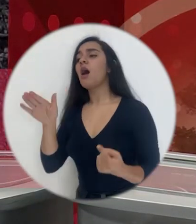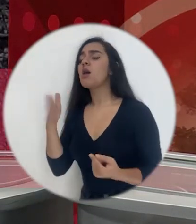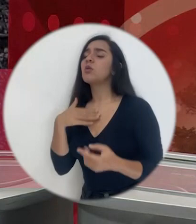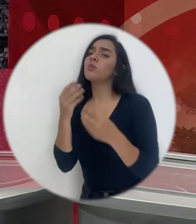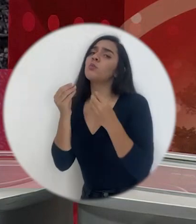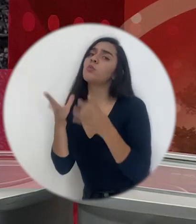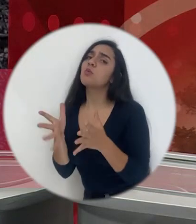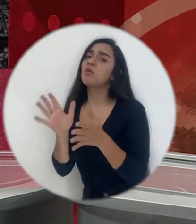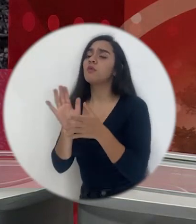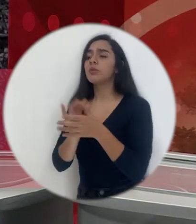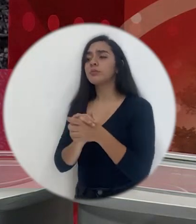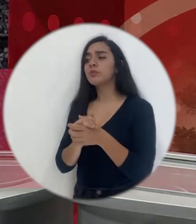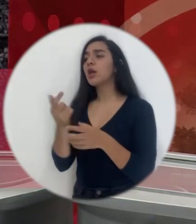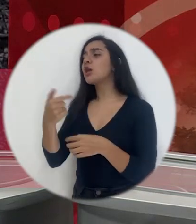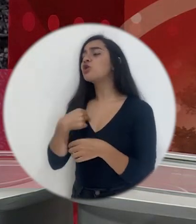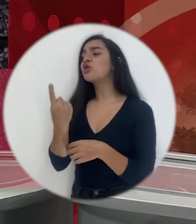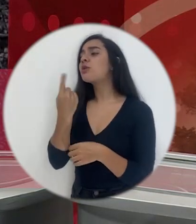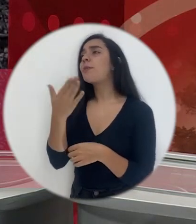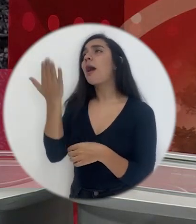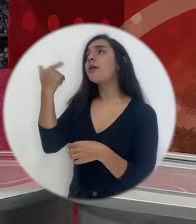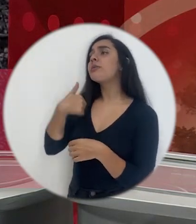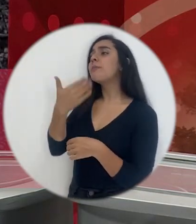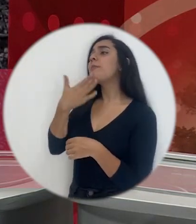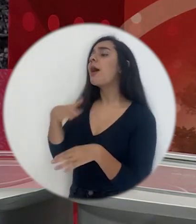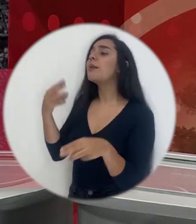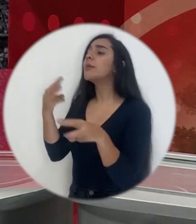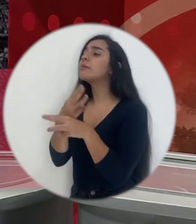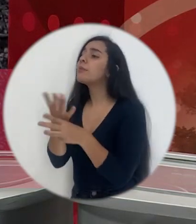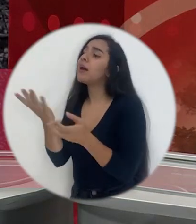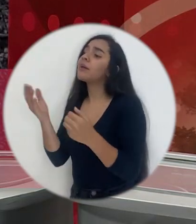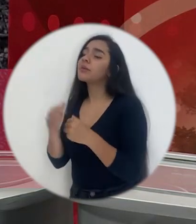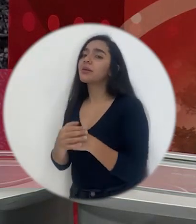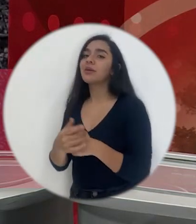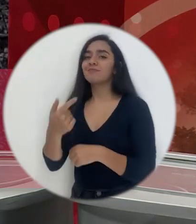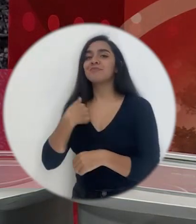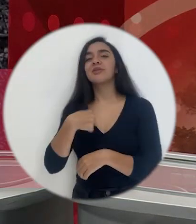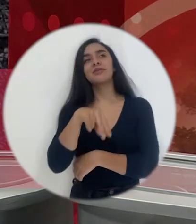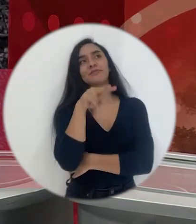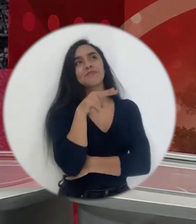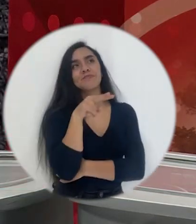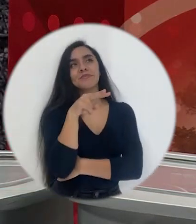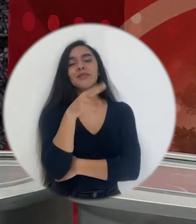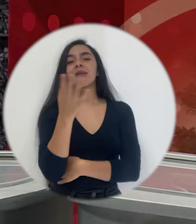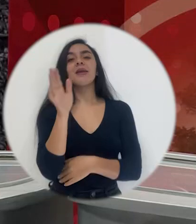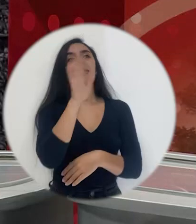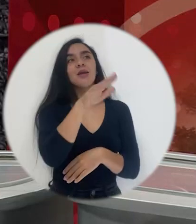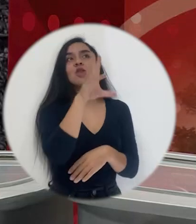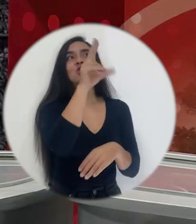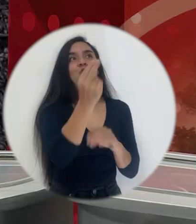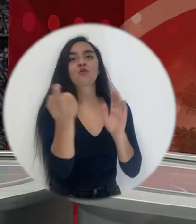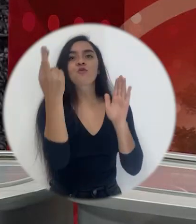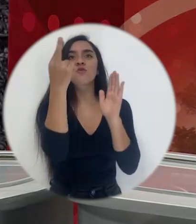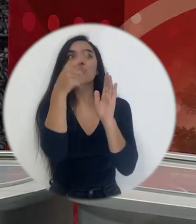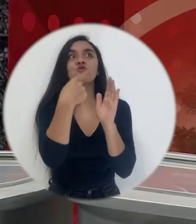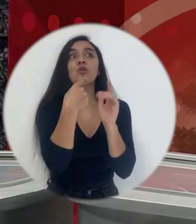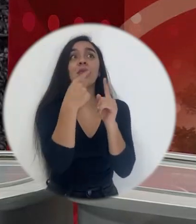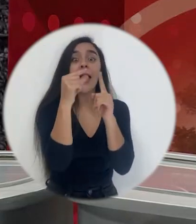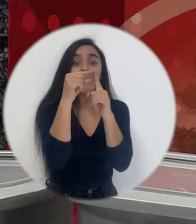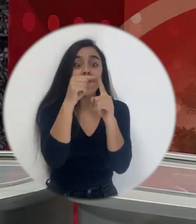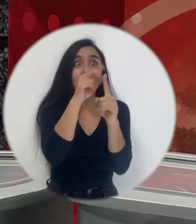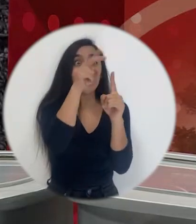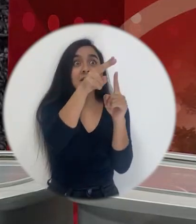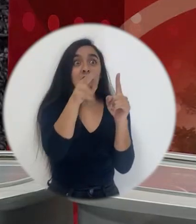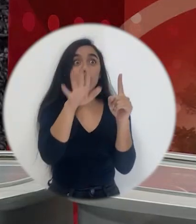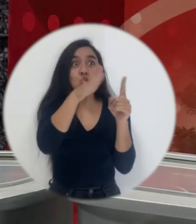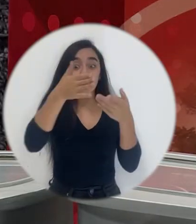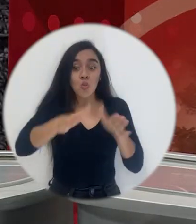ay mis es que yo siempre fui mala en matemática entonces yo lo primero me acuerdo que les decía es bueno no vuelva a repetir eso en frente de su